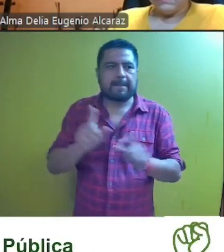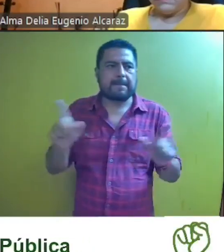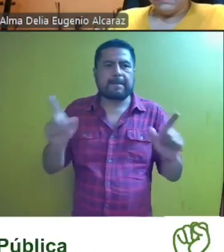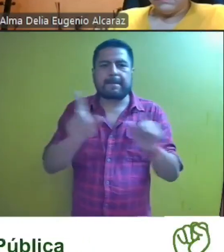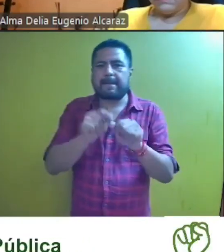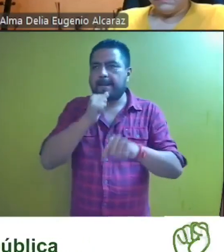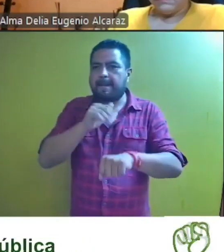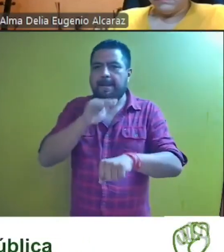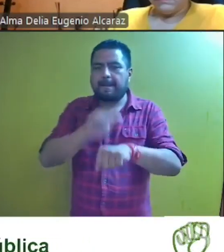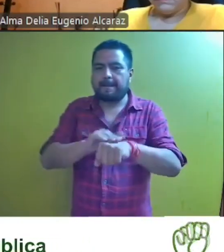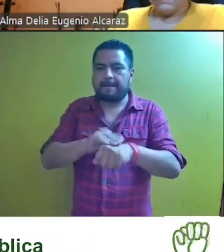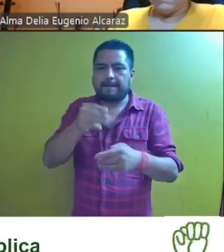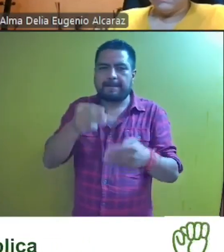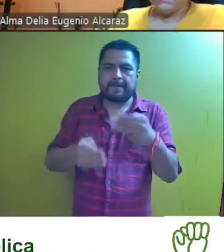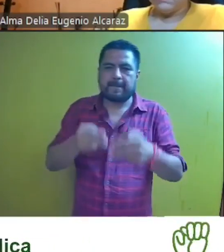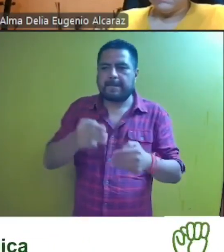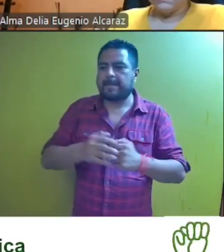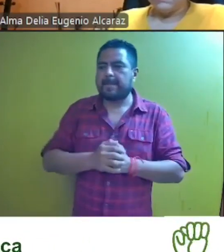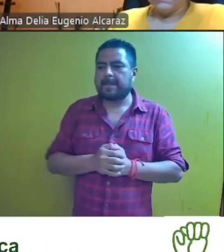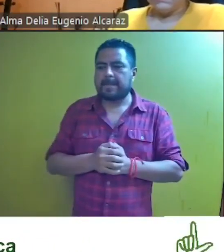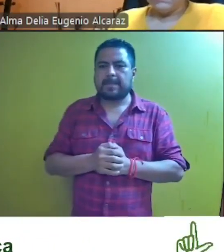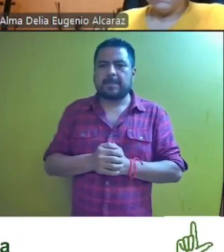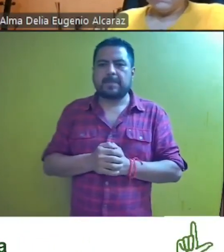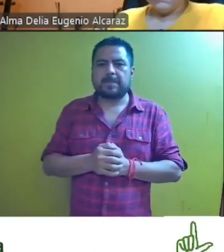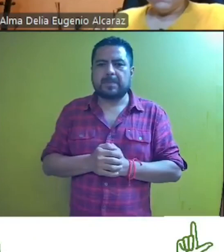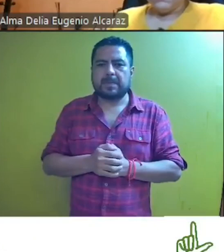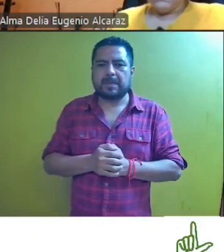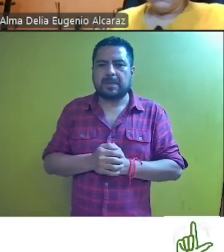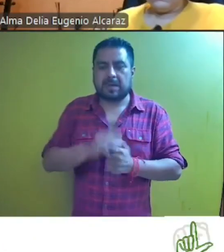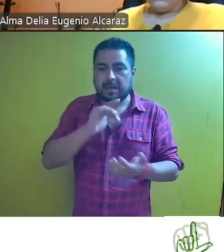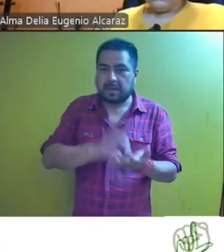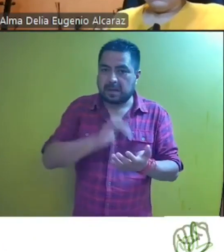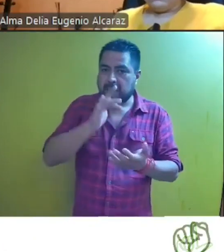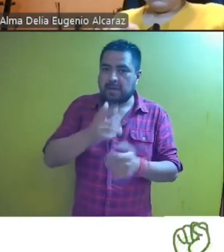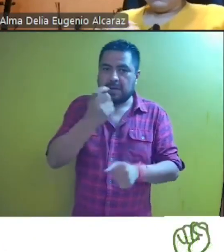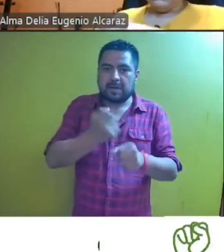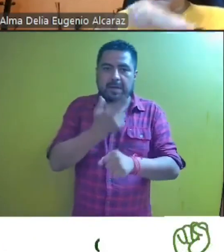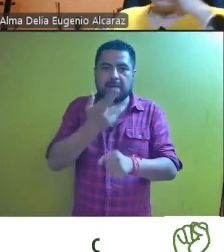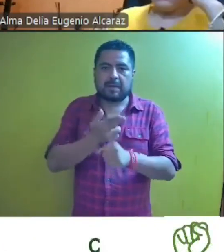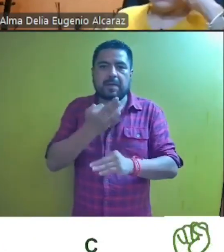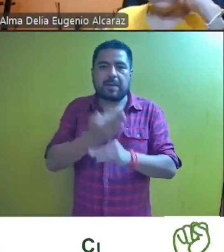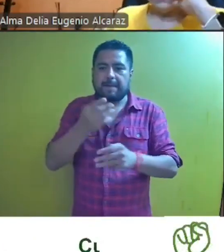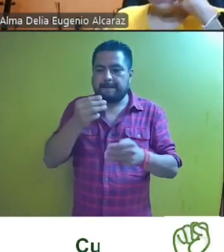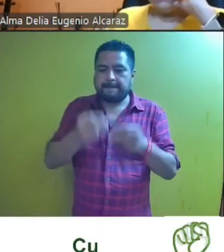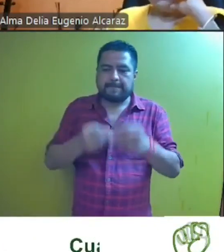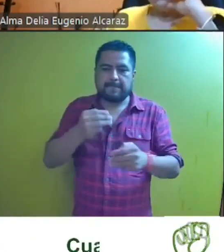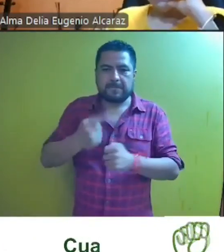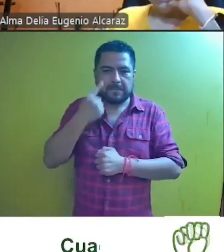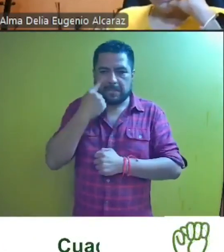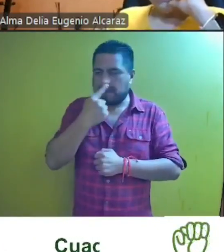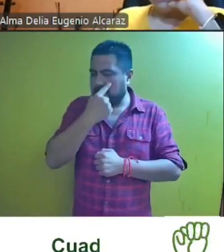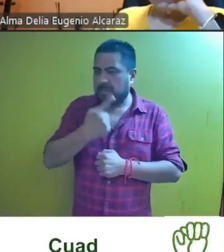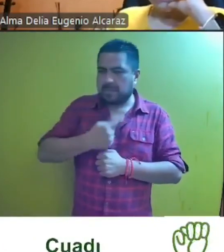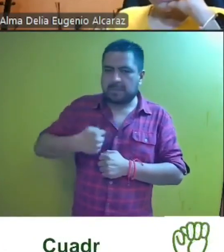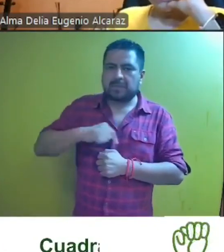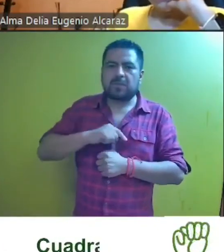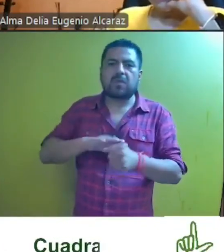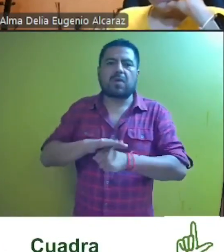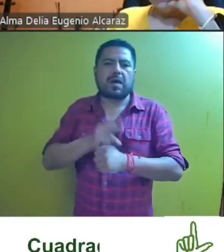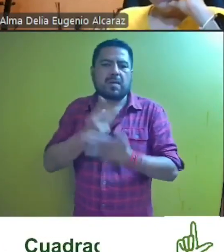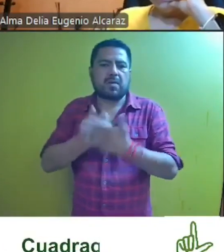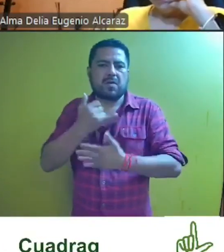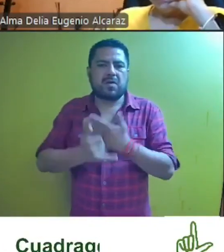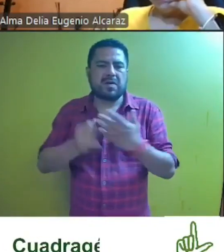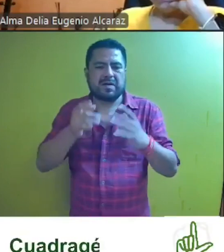cuenta magistradas magistrado gracias secretario magistradas magistrado está nuestra consideración el